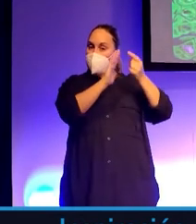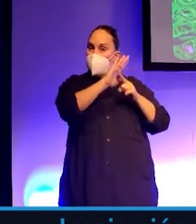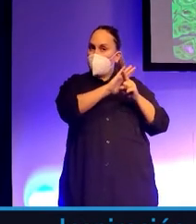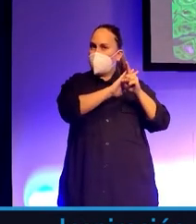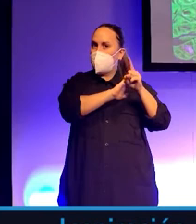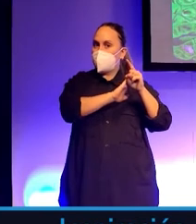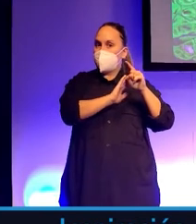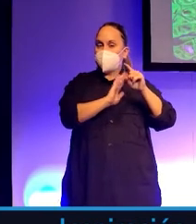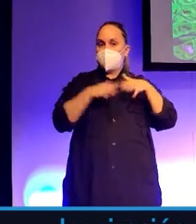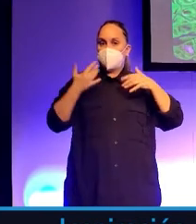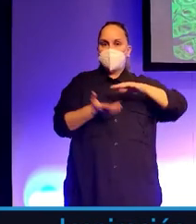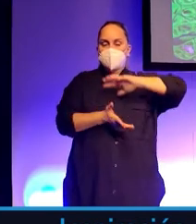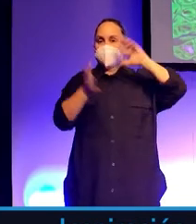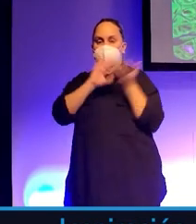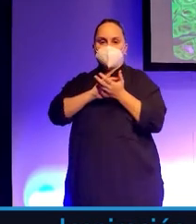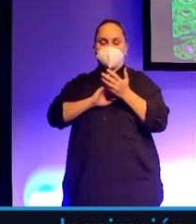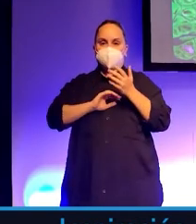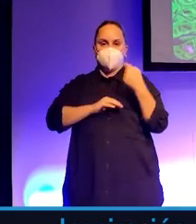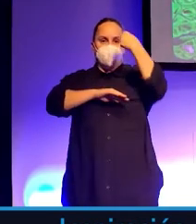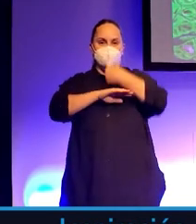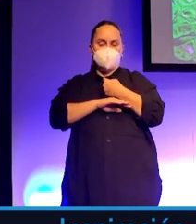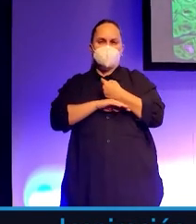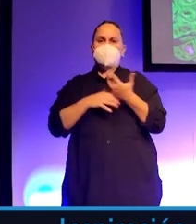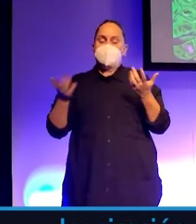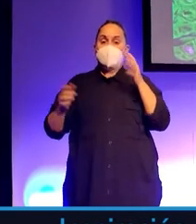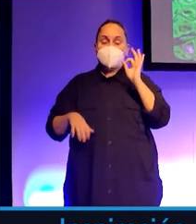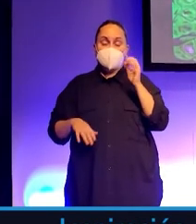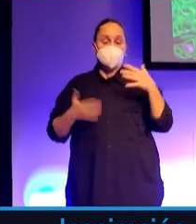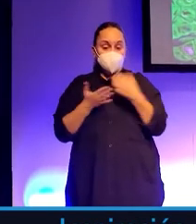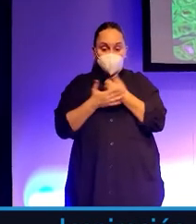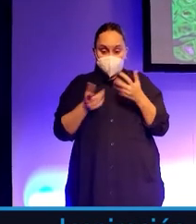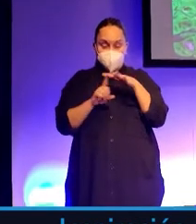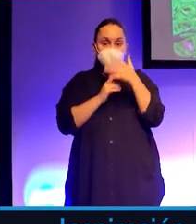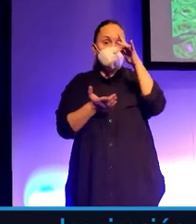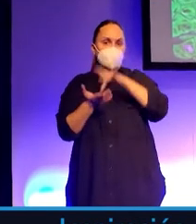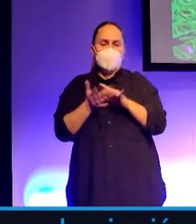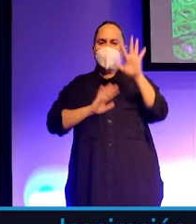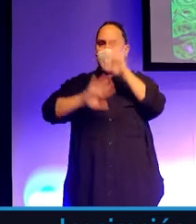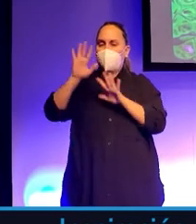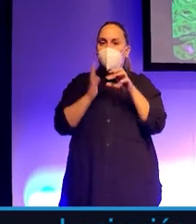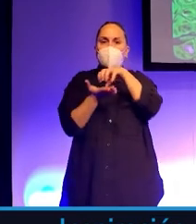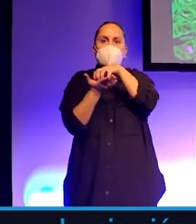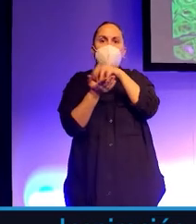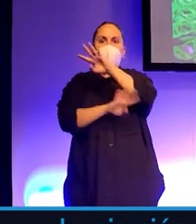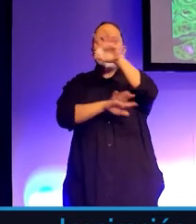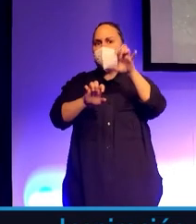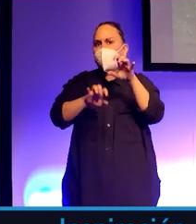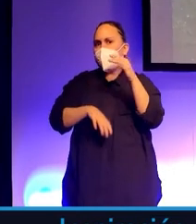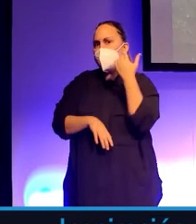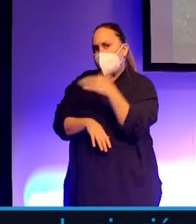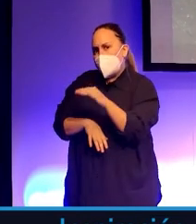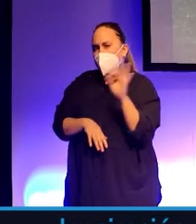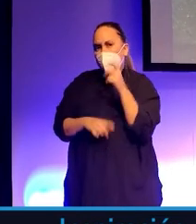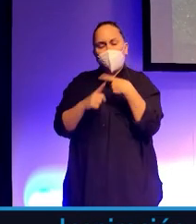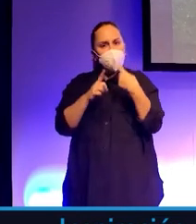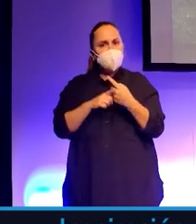Ahora bien, ¿todo lo que está pasando es complejo, es incierto y es malo? ¿O también están pasando